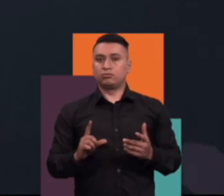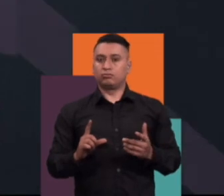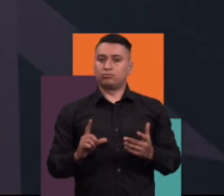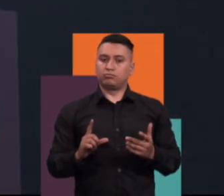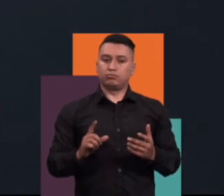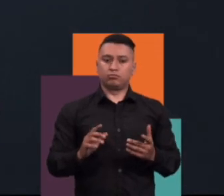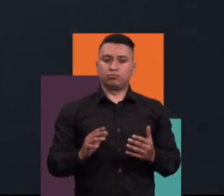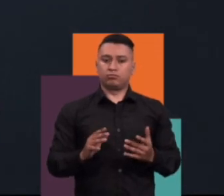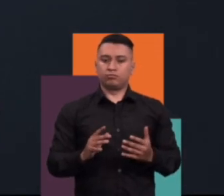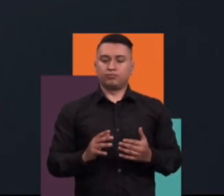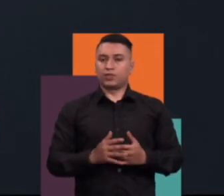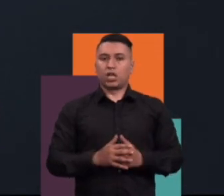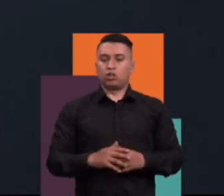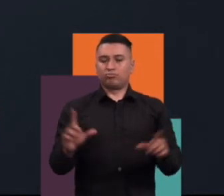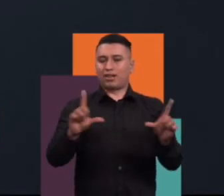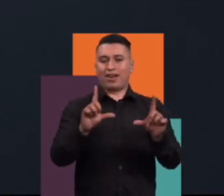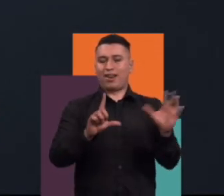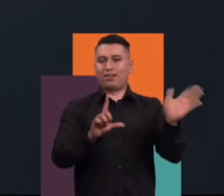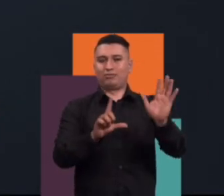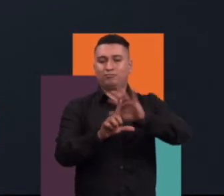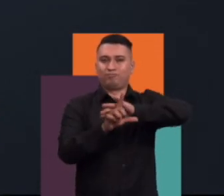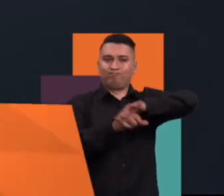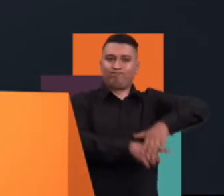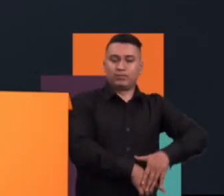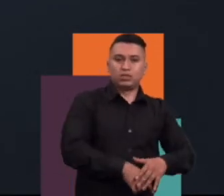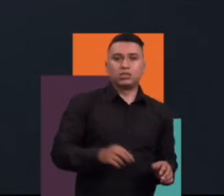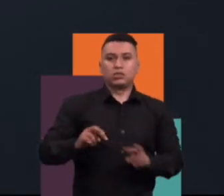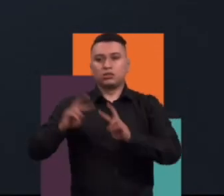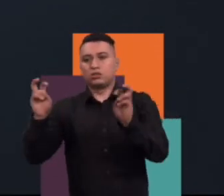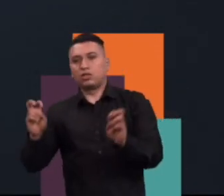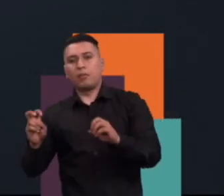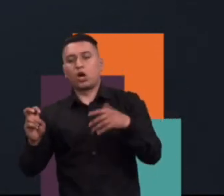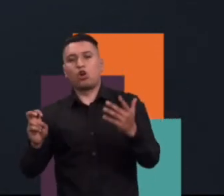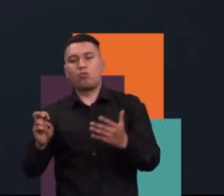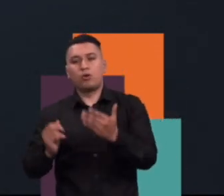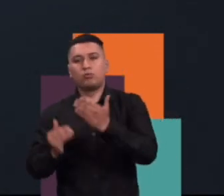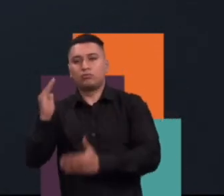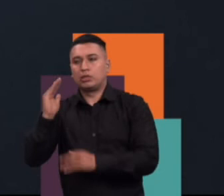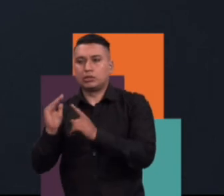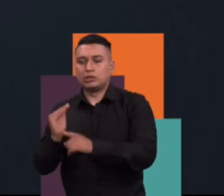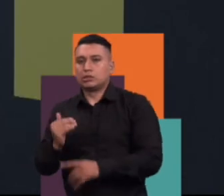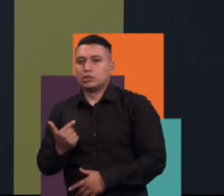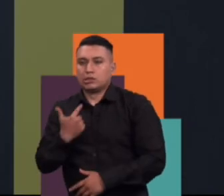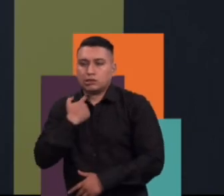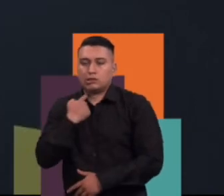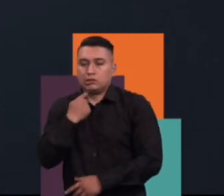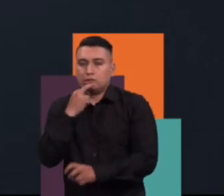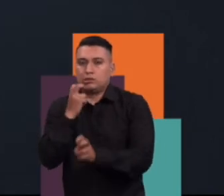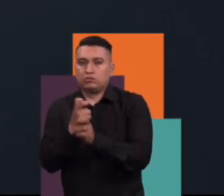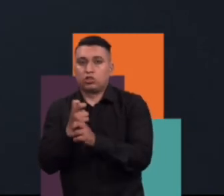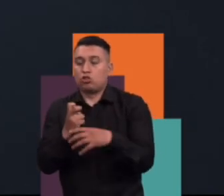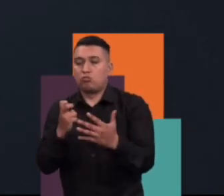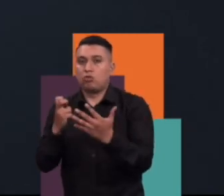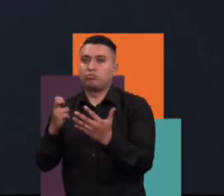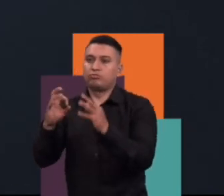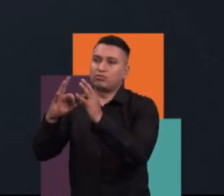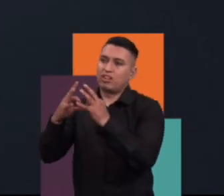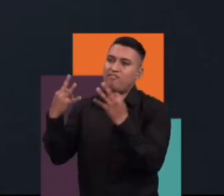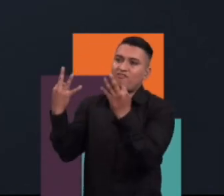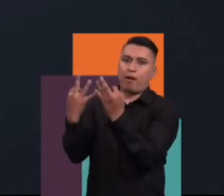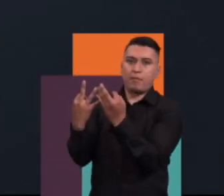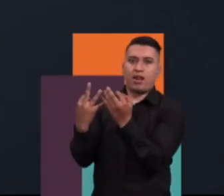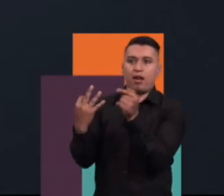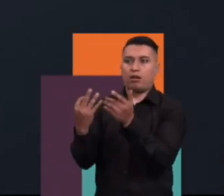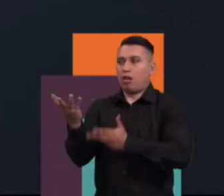estamos perdiendo es el canal de la comunicación, inclusive al interior de la familia, porque las